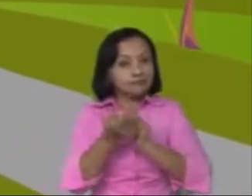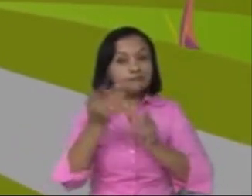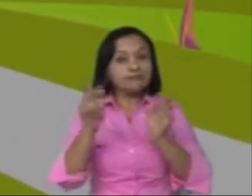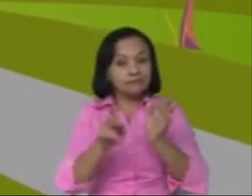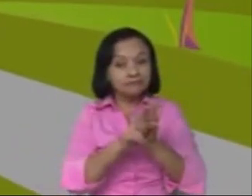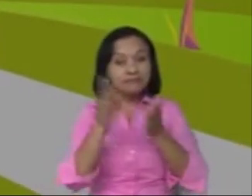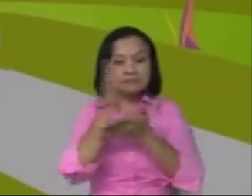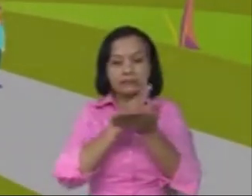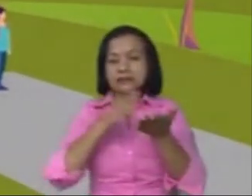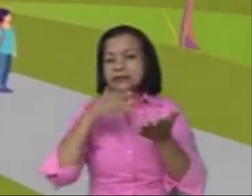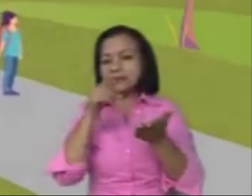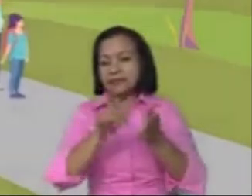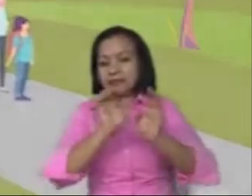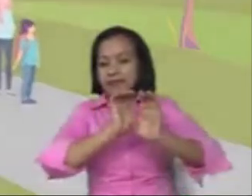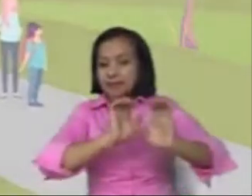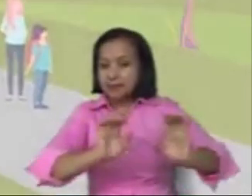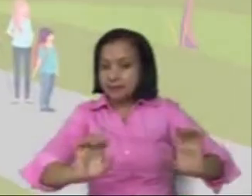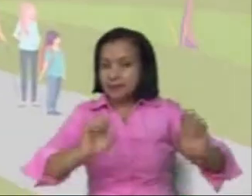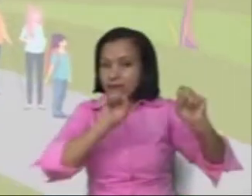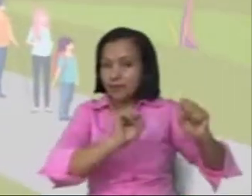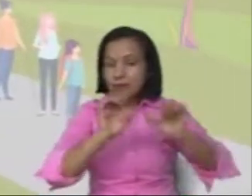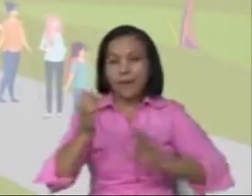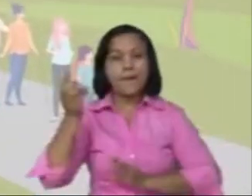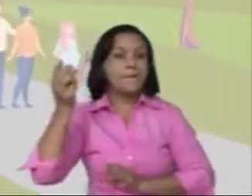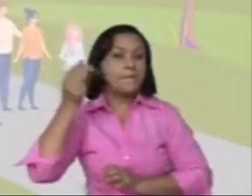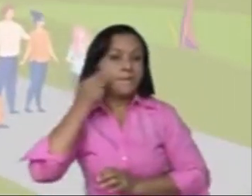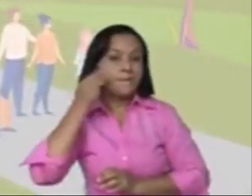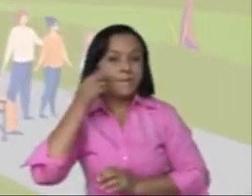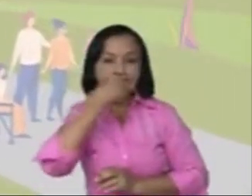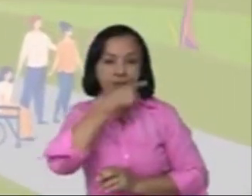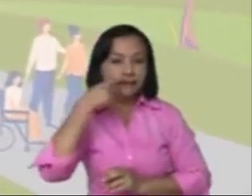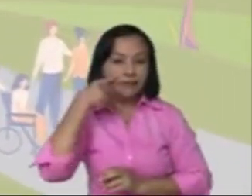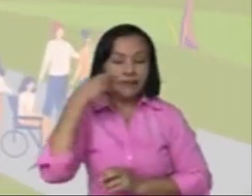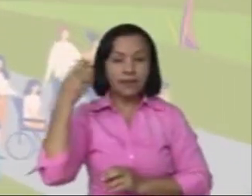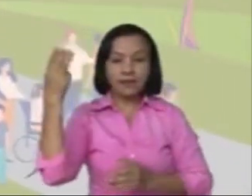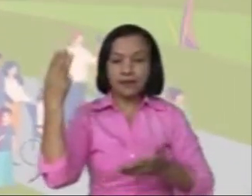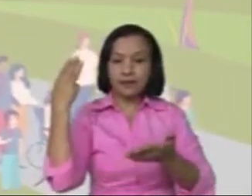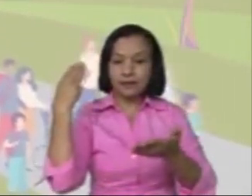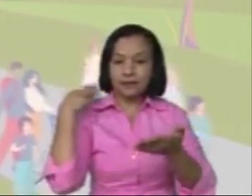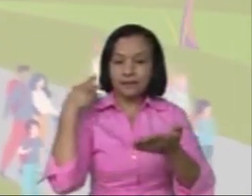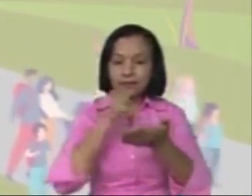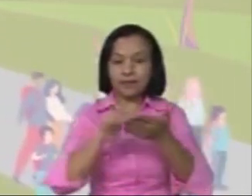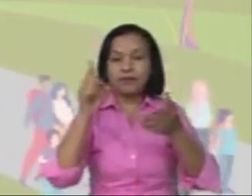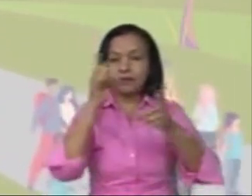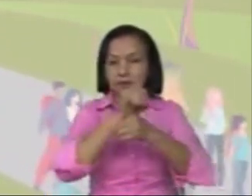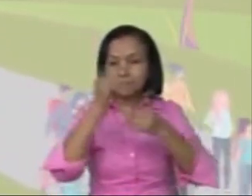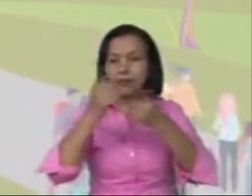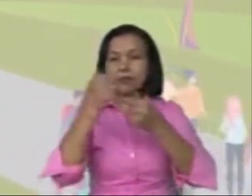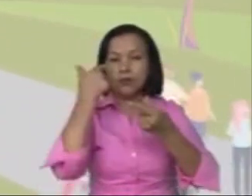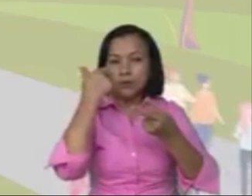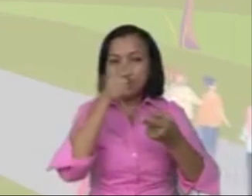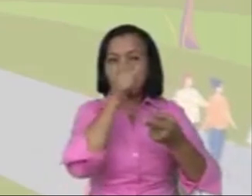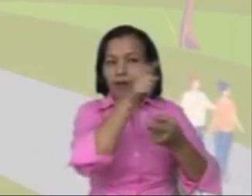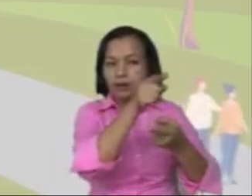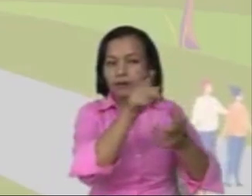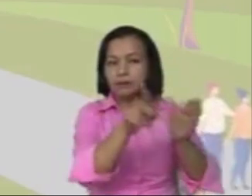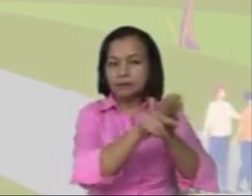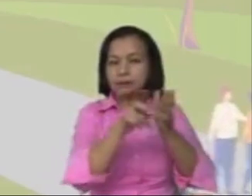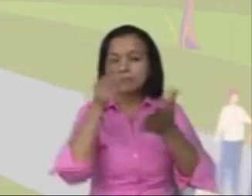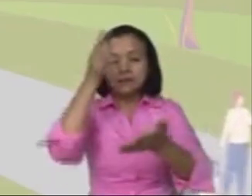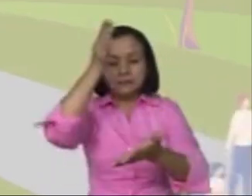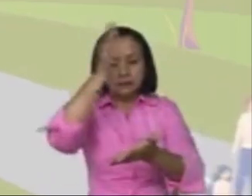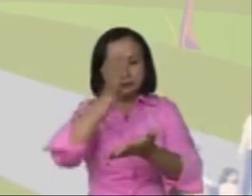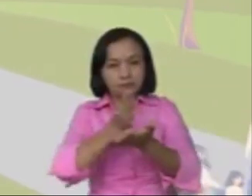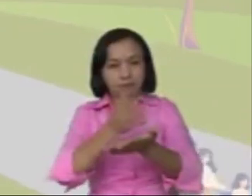o familias donde inclusive a veces están expuestas a los dos fenómenos. Qué mejor en este periodo del año, que